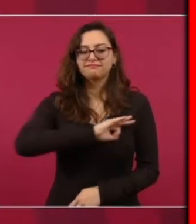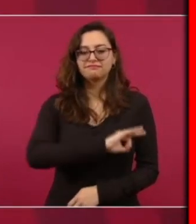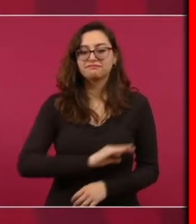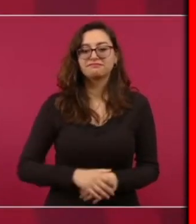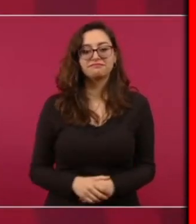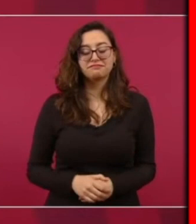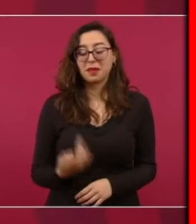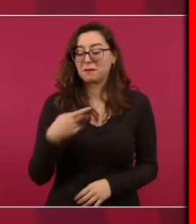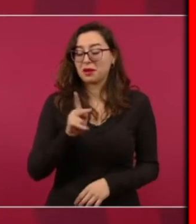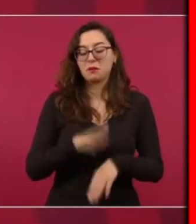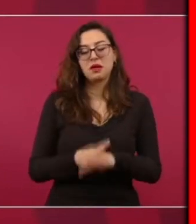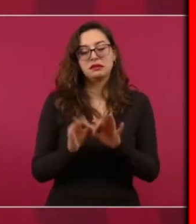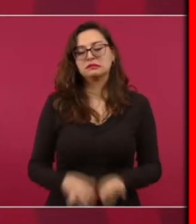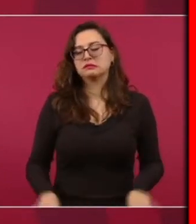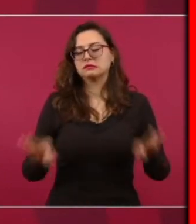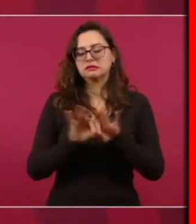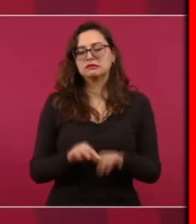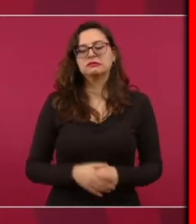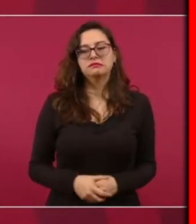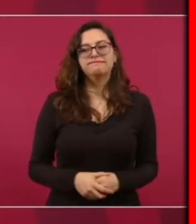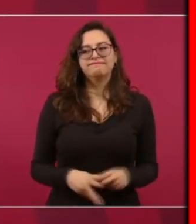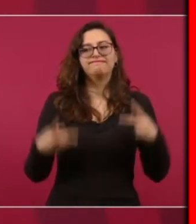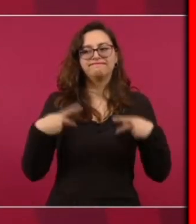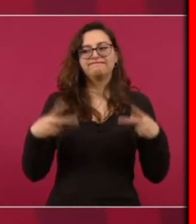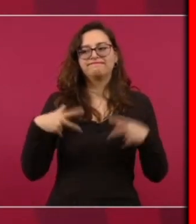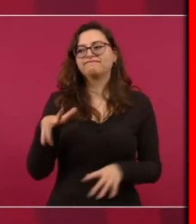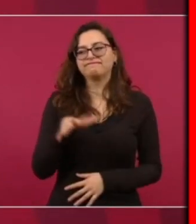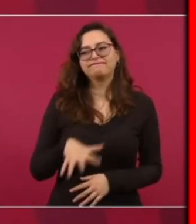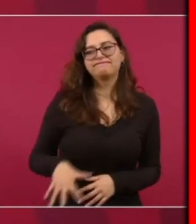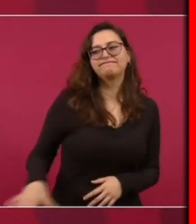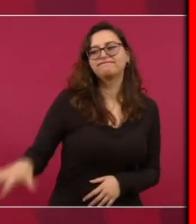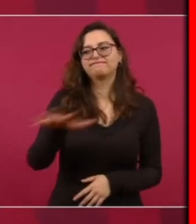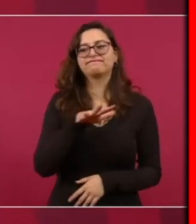muy agradecido con la gente, con todos